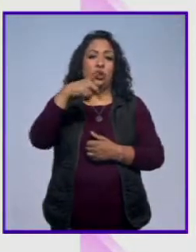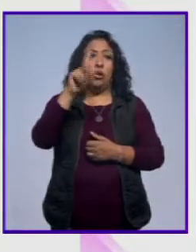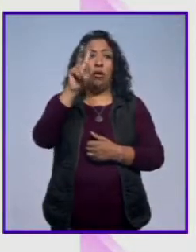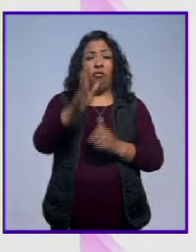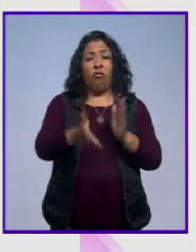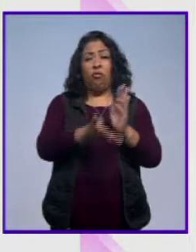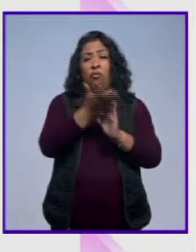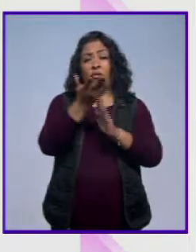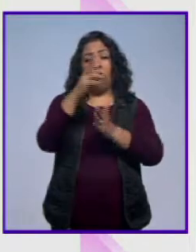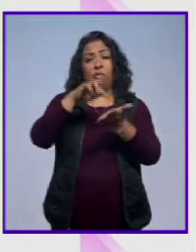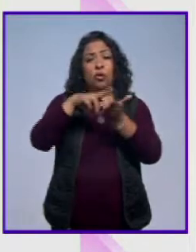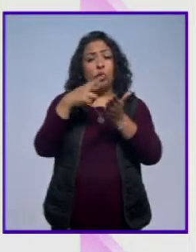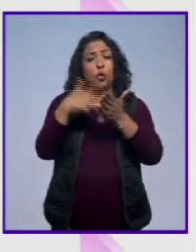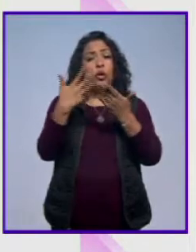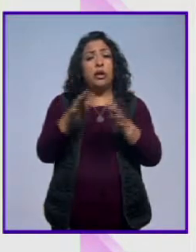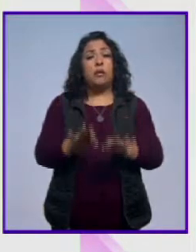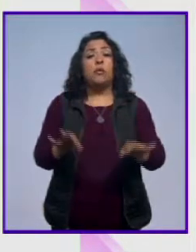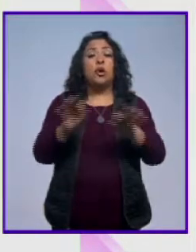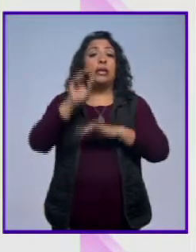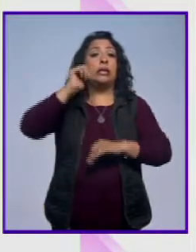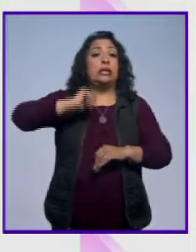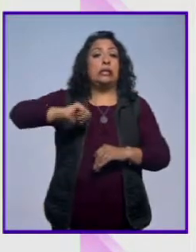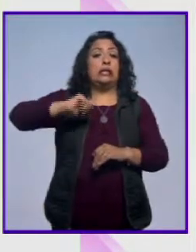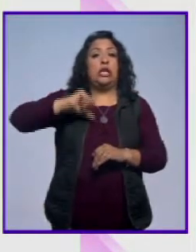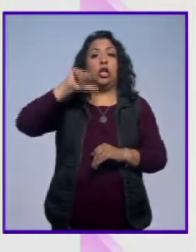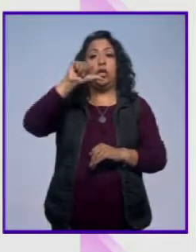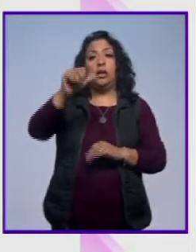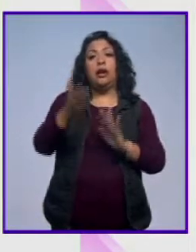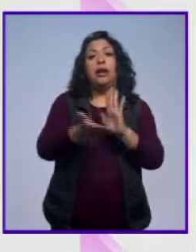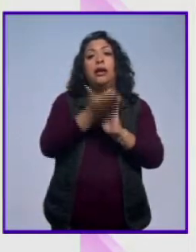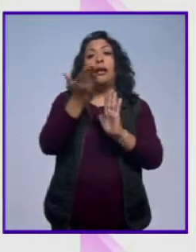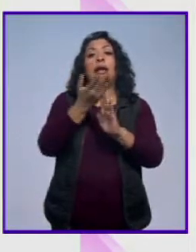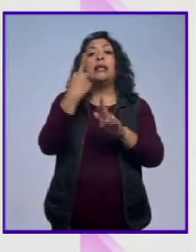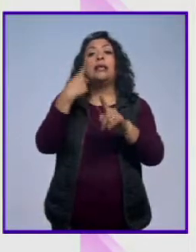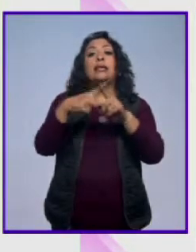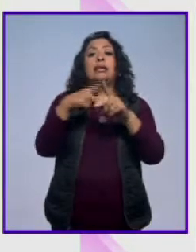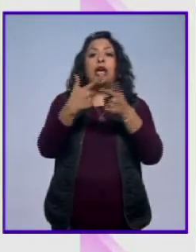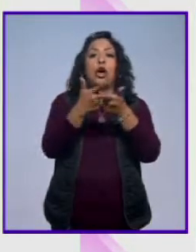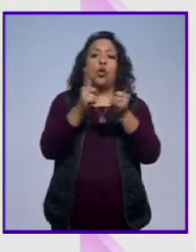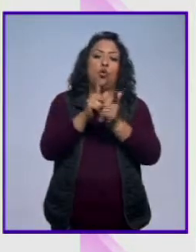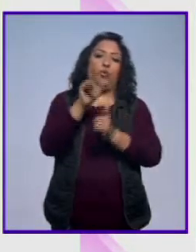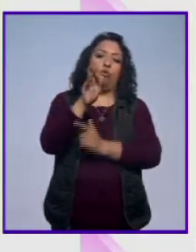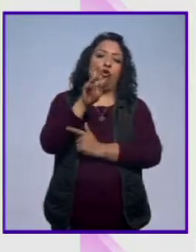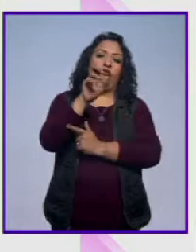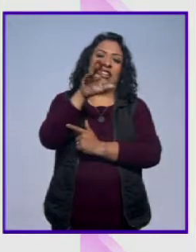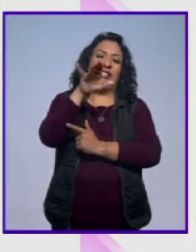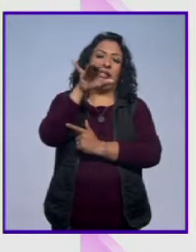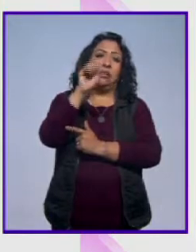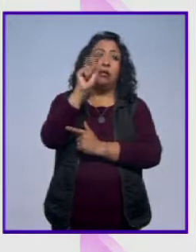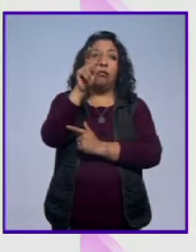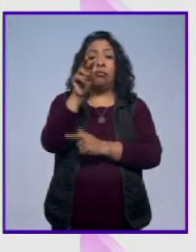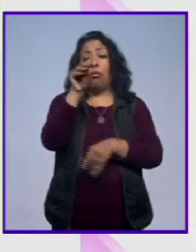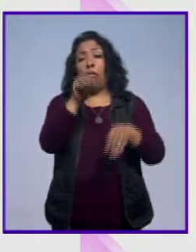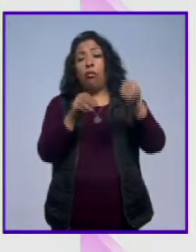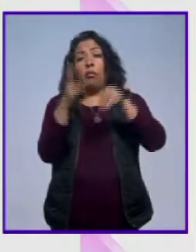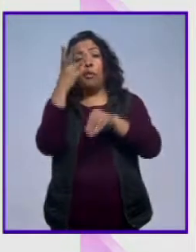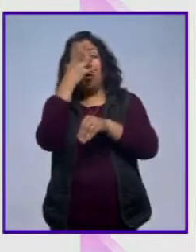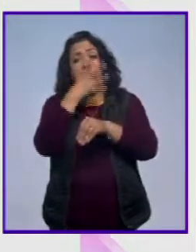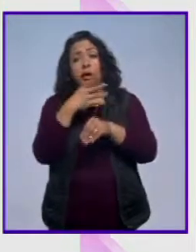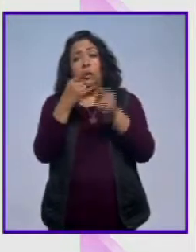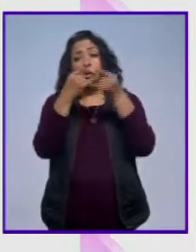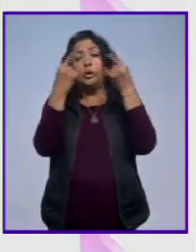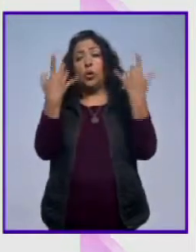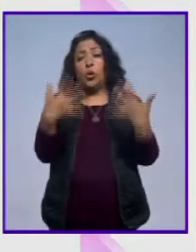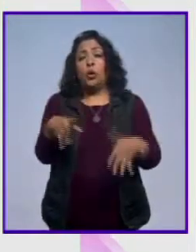más destacados del siglo XVI. Fue construido por los franciscanos y destaca por su valor estético e histórico.